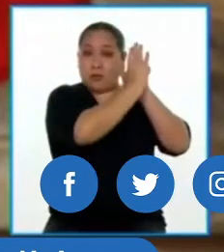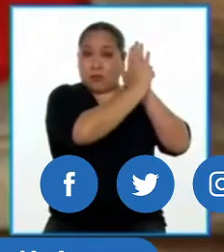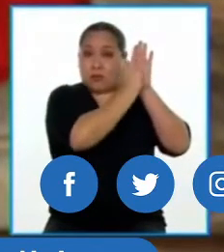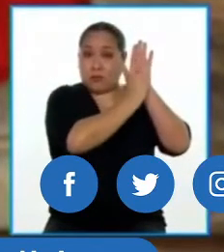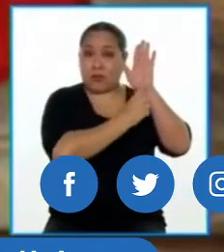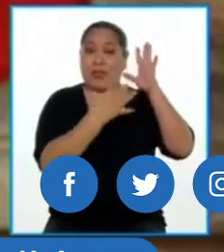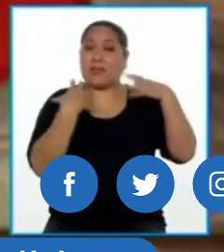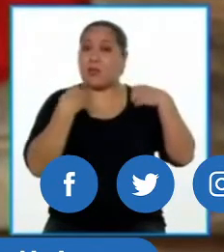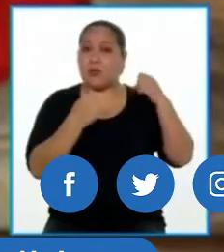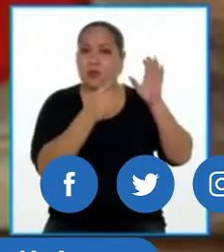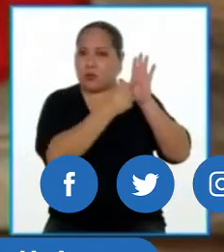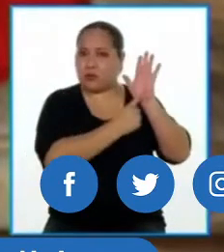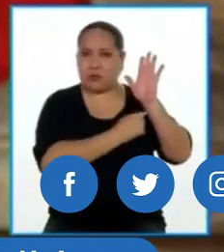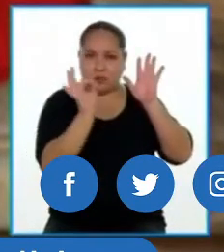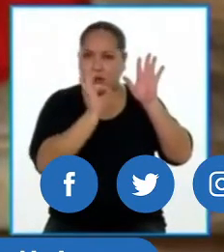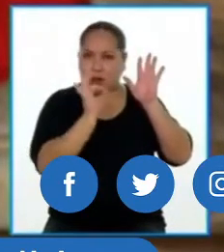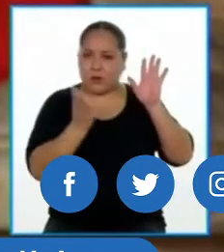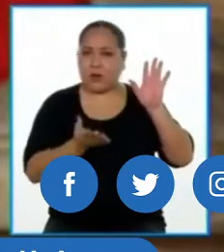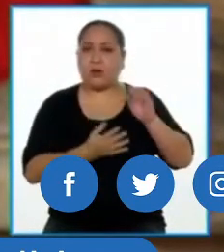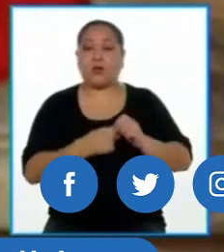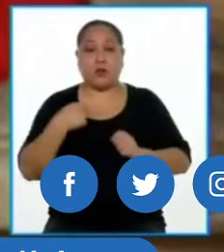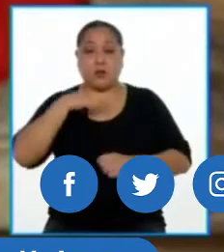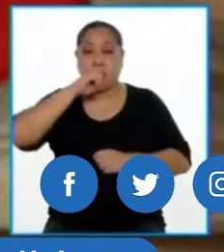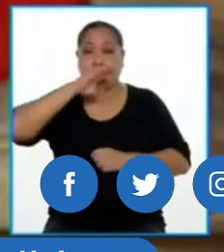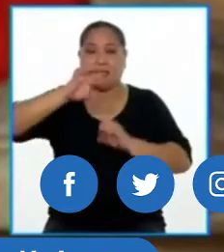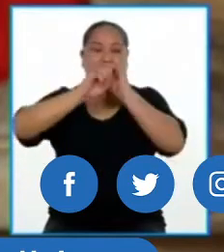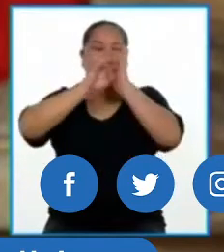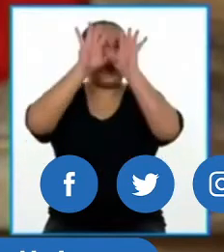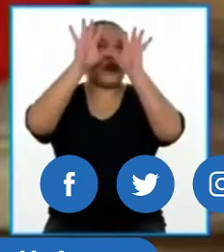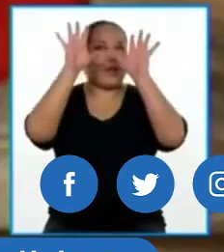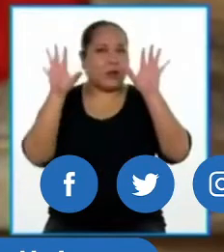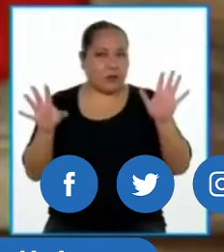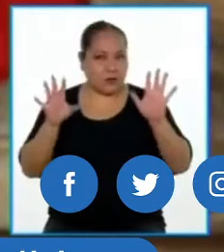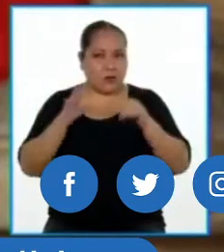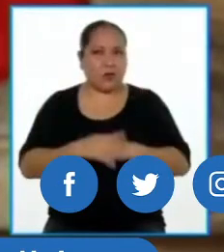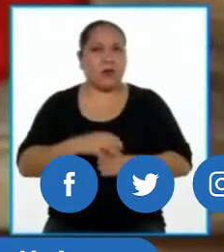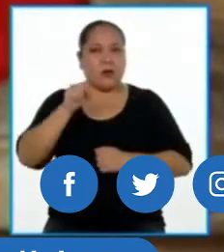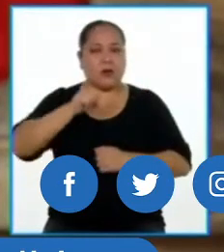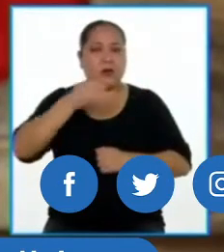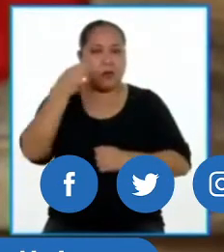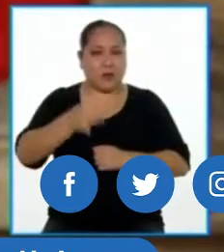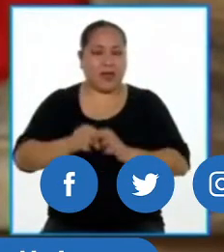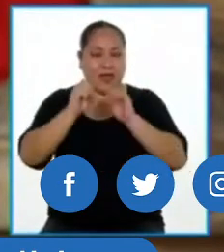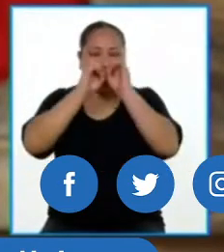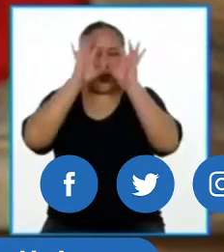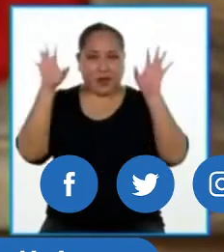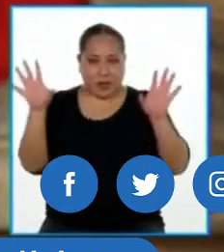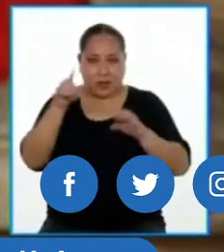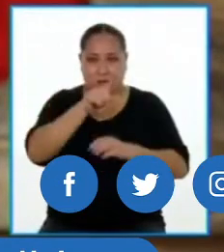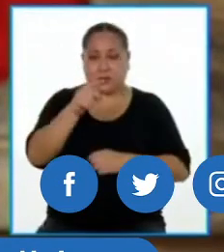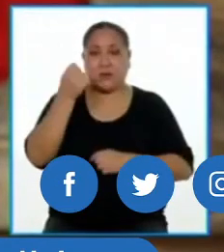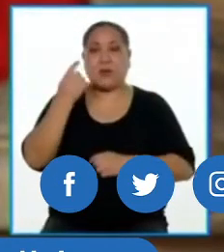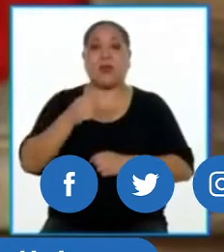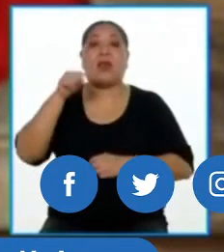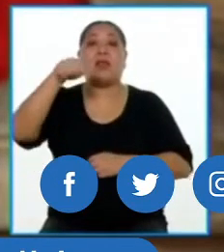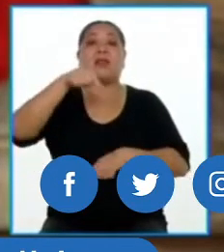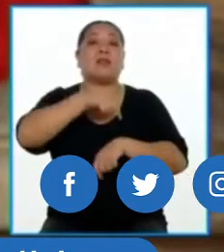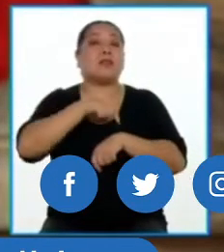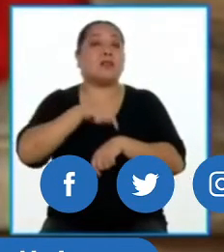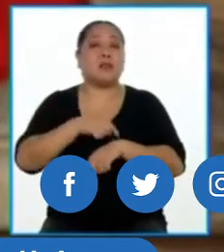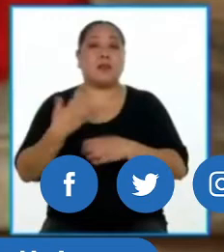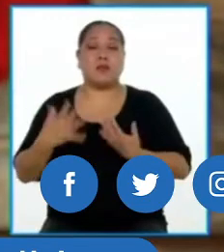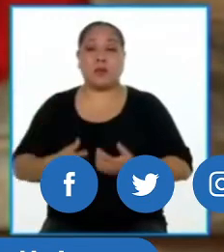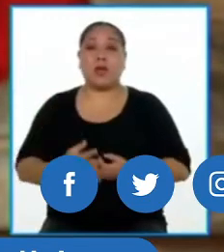Quisiera dejar completamente claro, quisiera dejar realmente establecido que en este momento